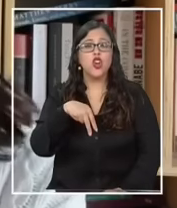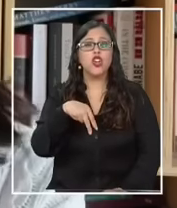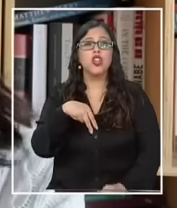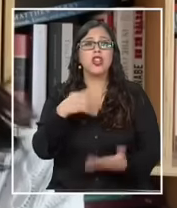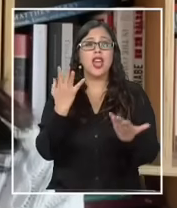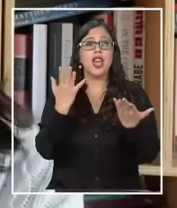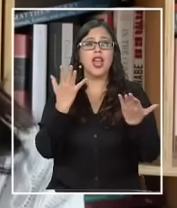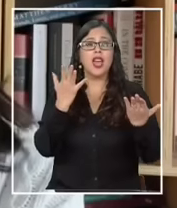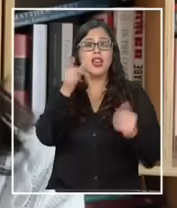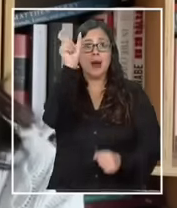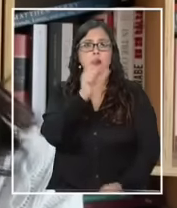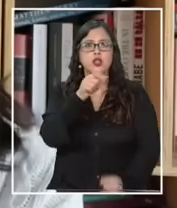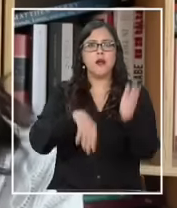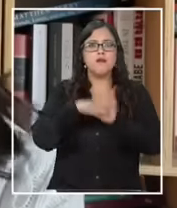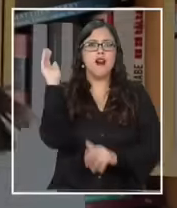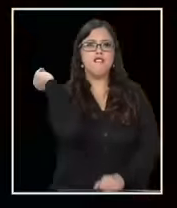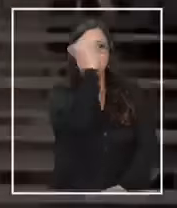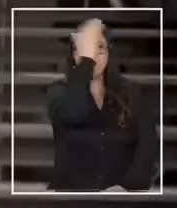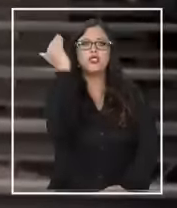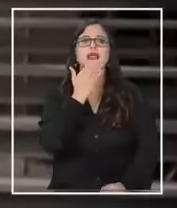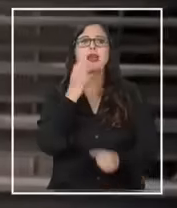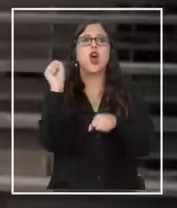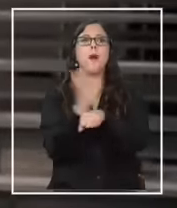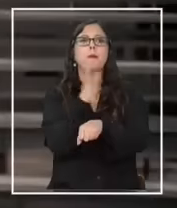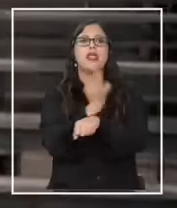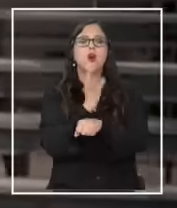en el actor más popular de su generación